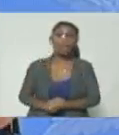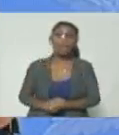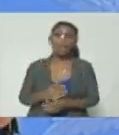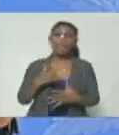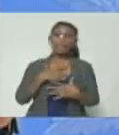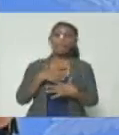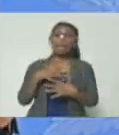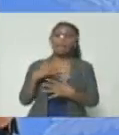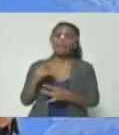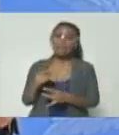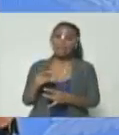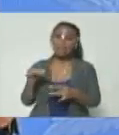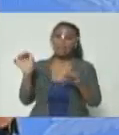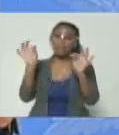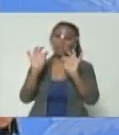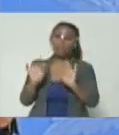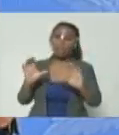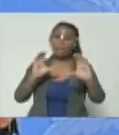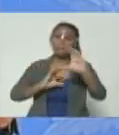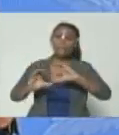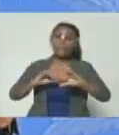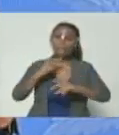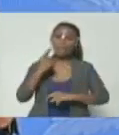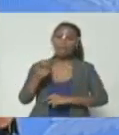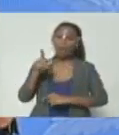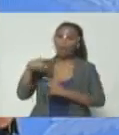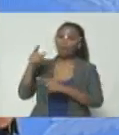misterio de la ciencia diría el doctor Lupa